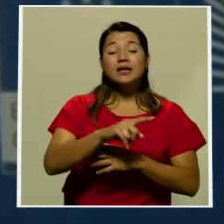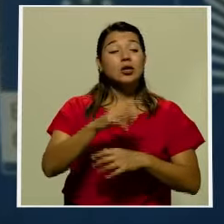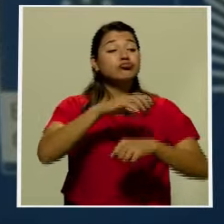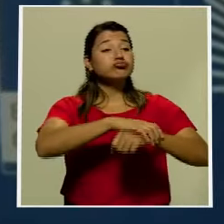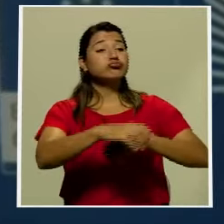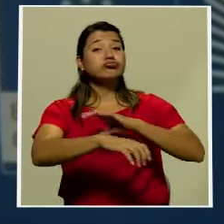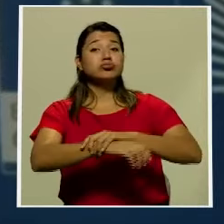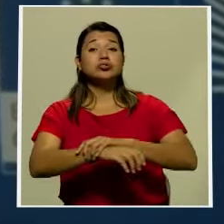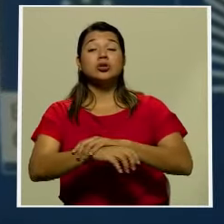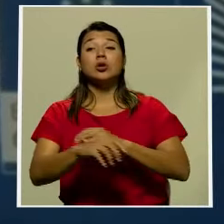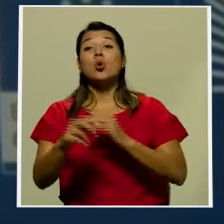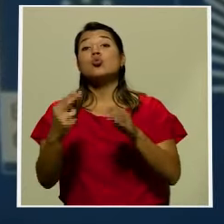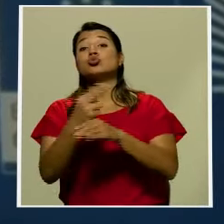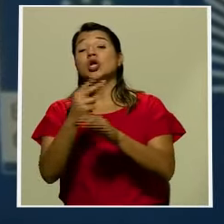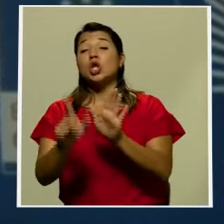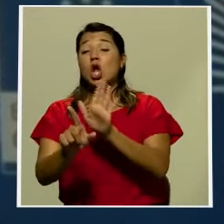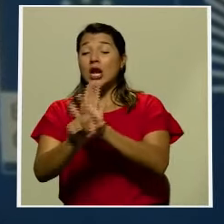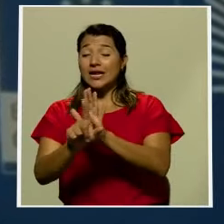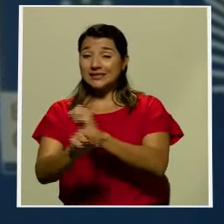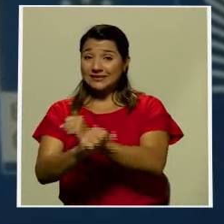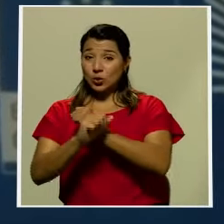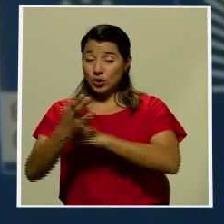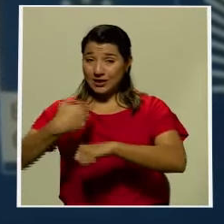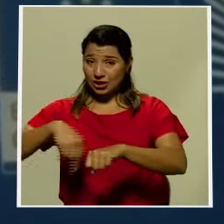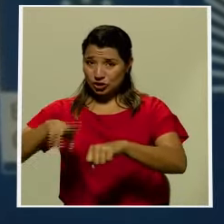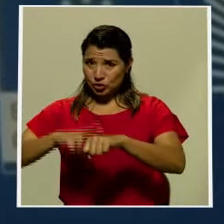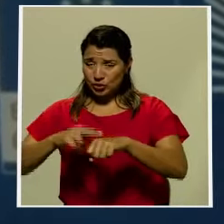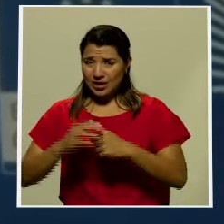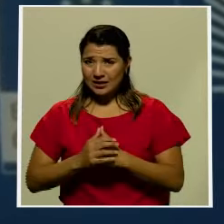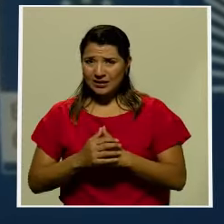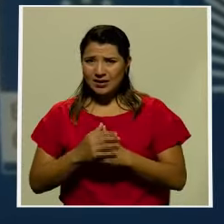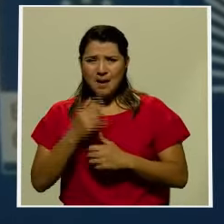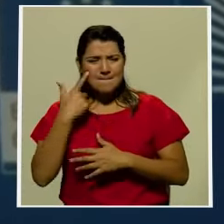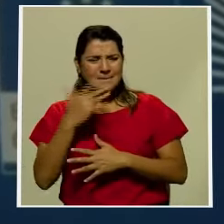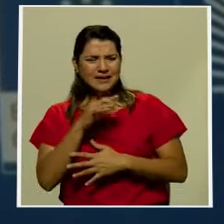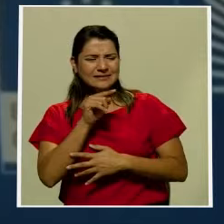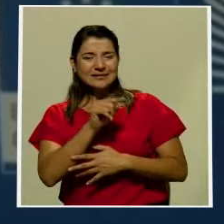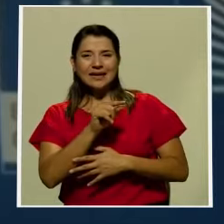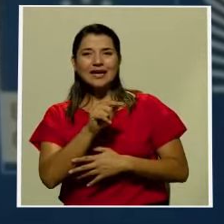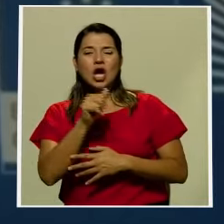envía la señal de que el pluralismo político ya no es tolerado en Hong Kong.